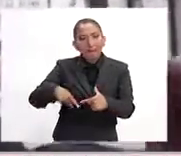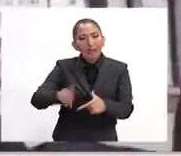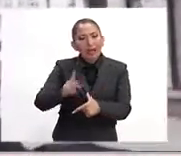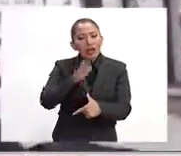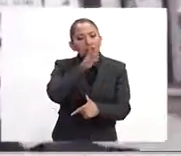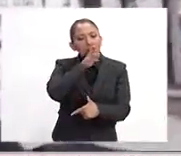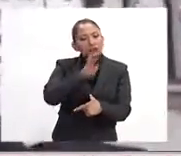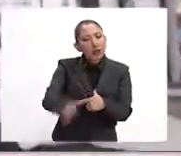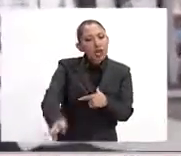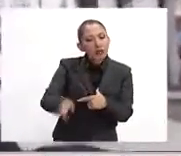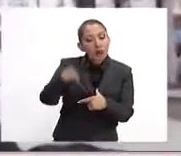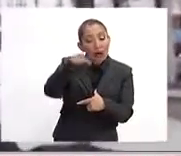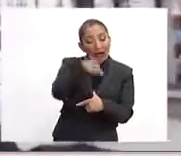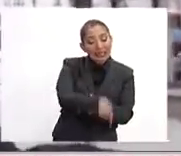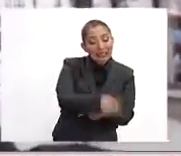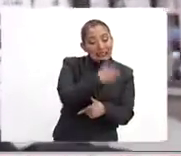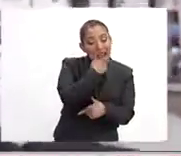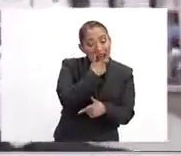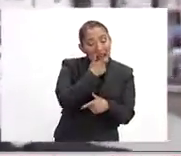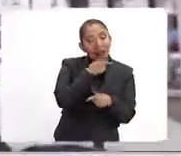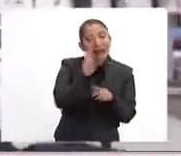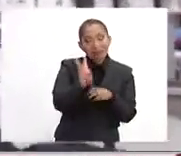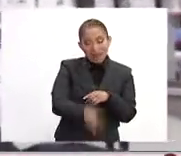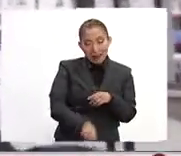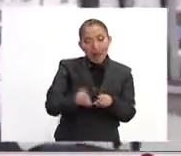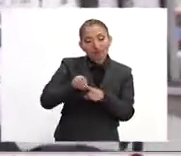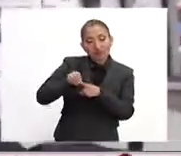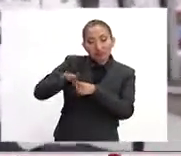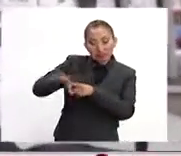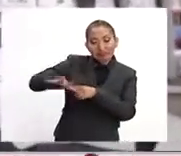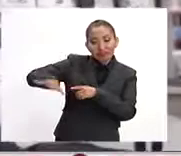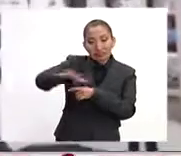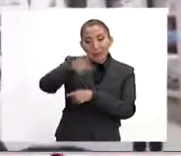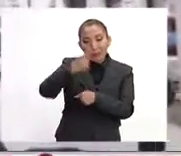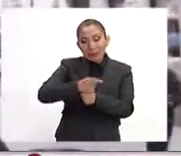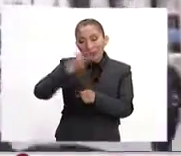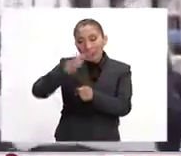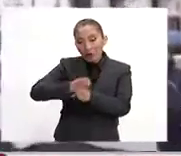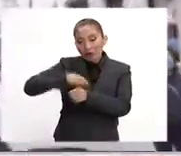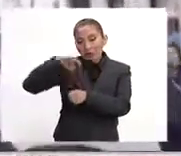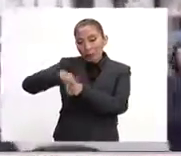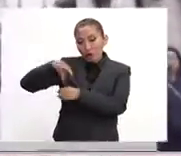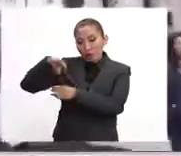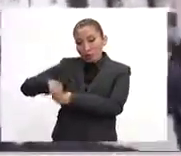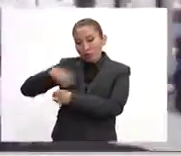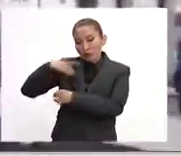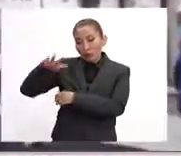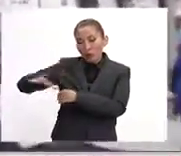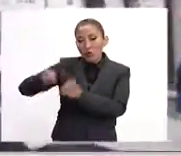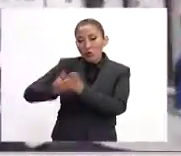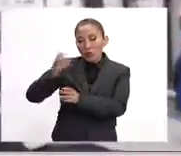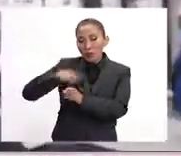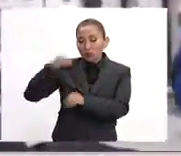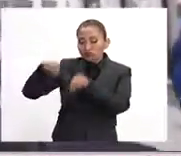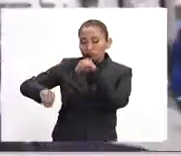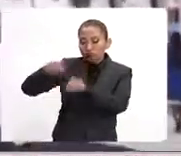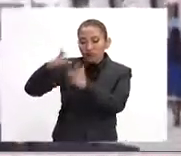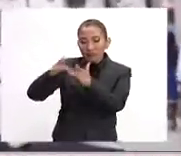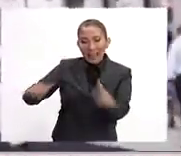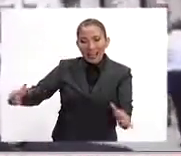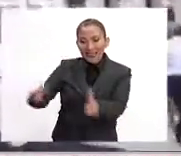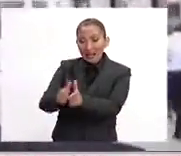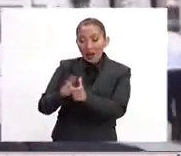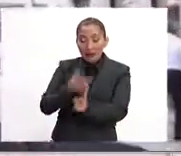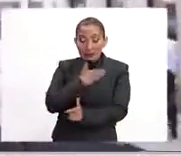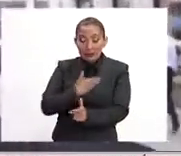alguna los resultados que vaya a haber aquí en el Reino Unido, sin duda alguna van a repercutir en la primera y segunda vuelta en la composición del nuevo Congreso francés, con un